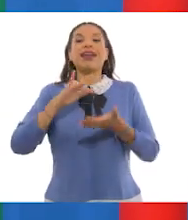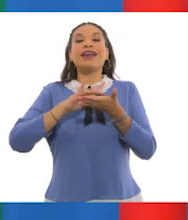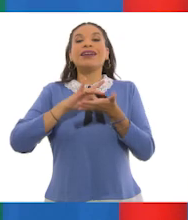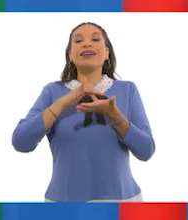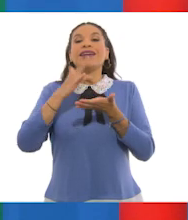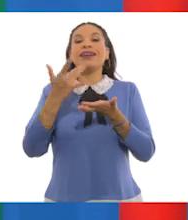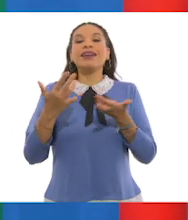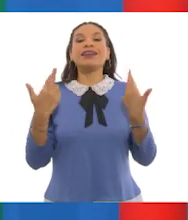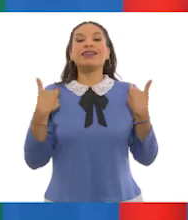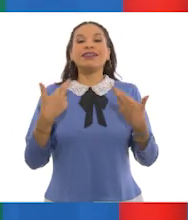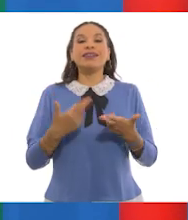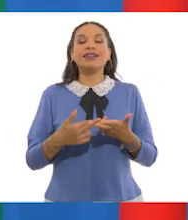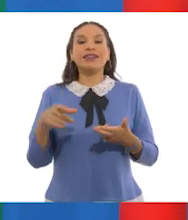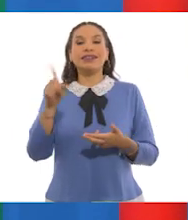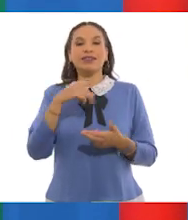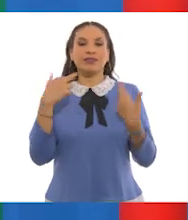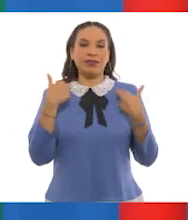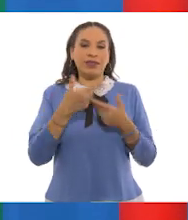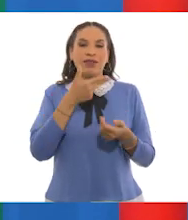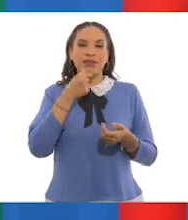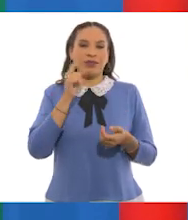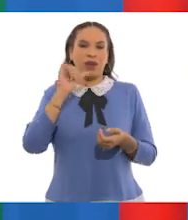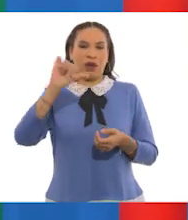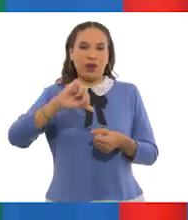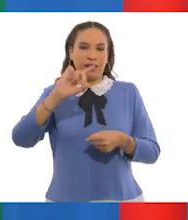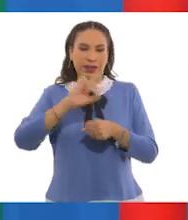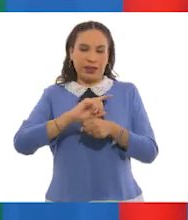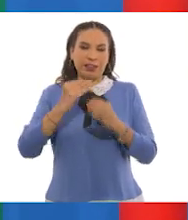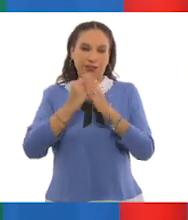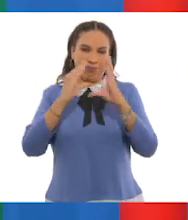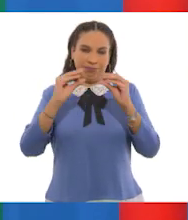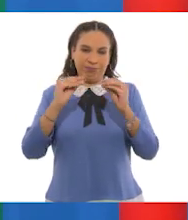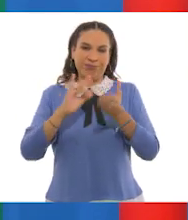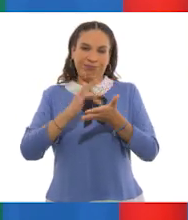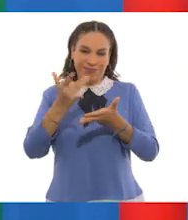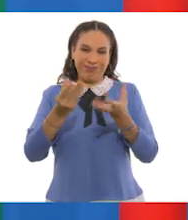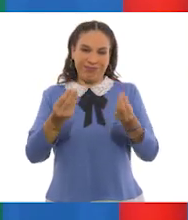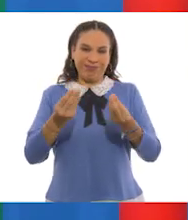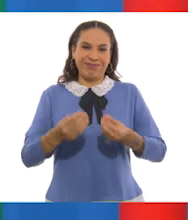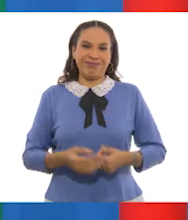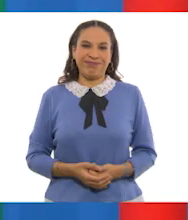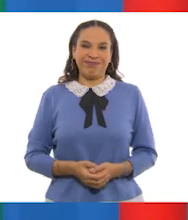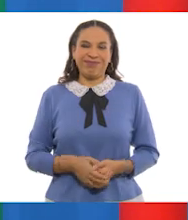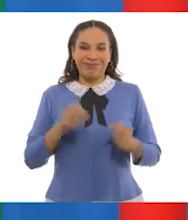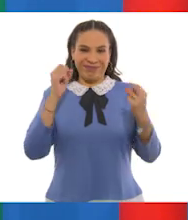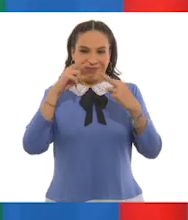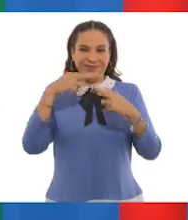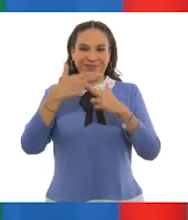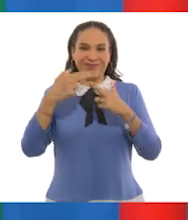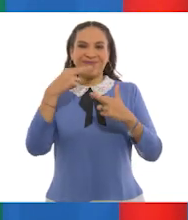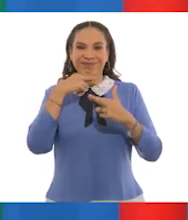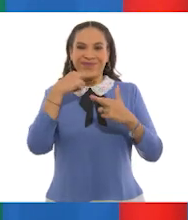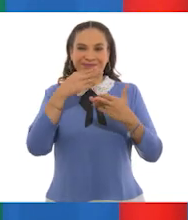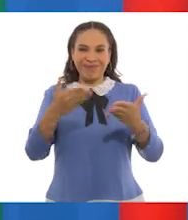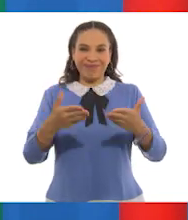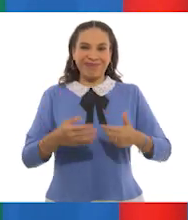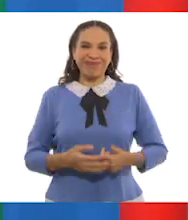gracias a las maestras y los maestros que el día de hoy nos dieron clases. Muchísimas gracias. Nos vemos. Hasta la próxima.